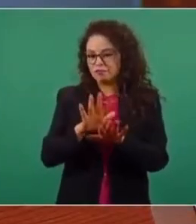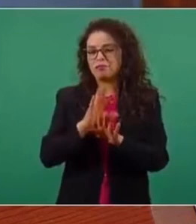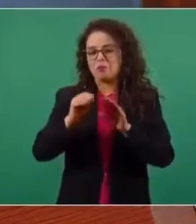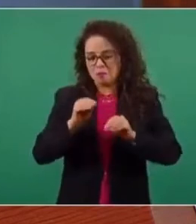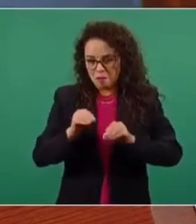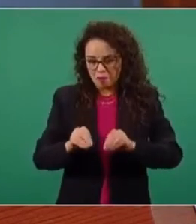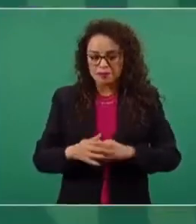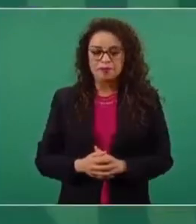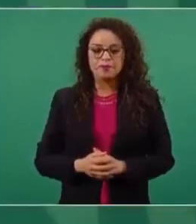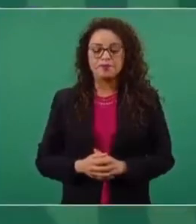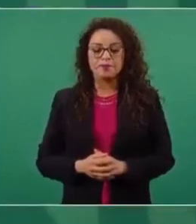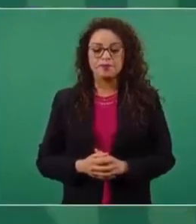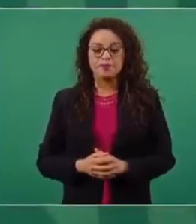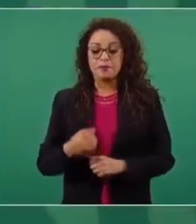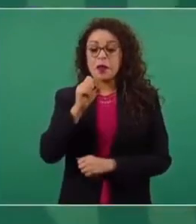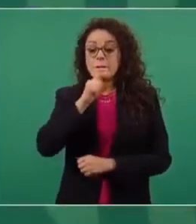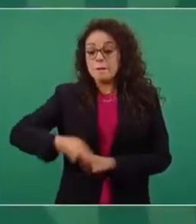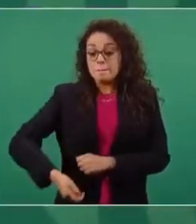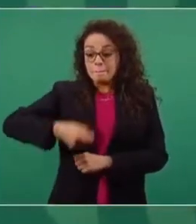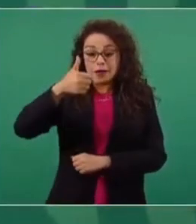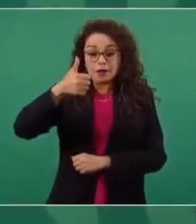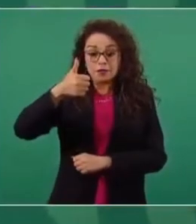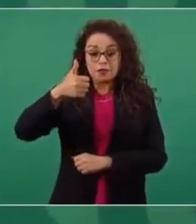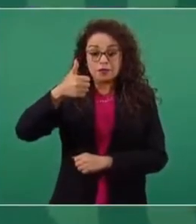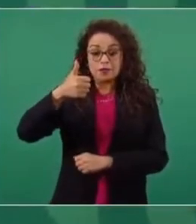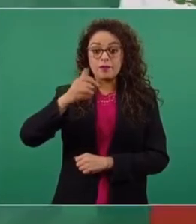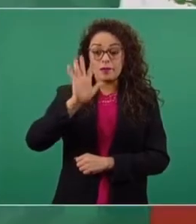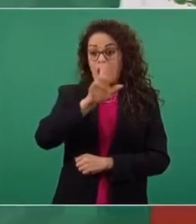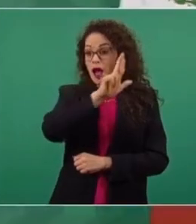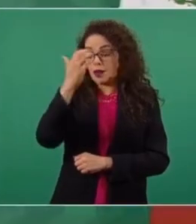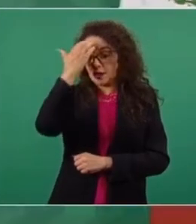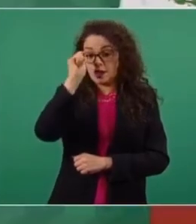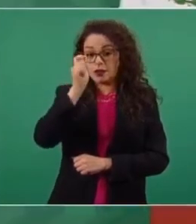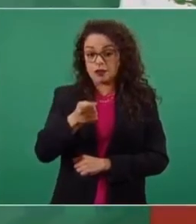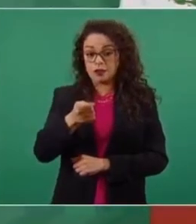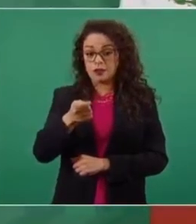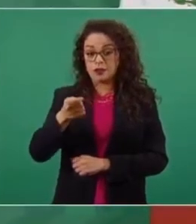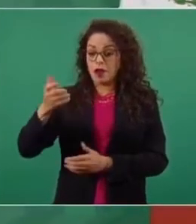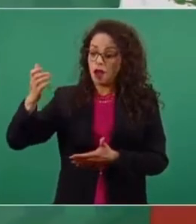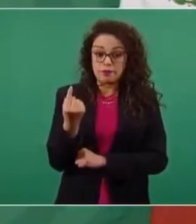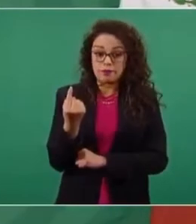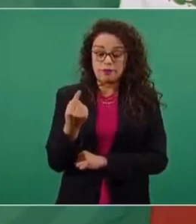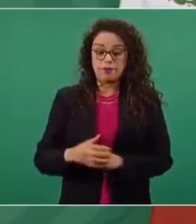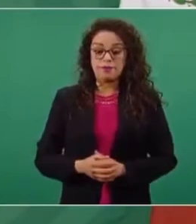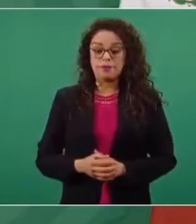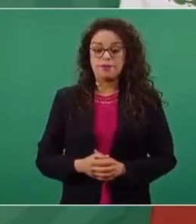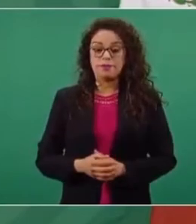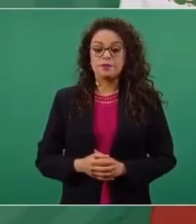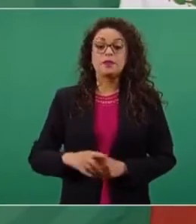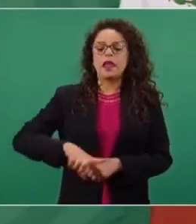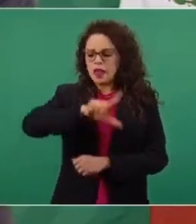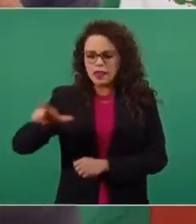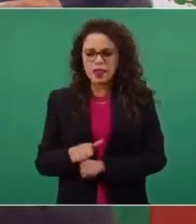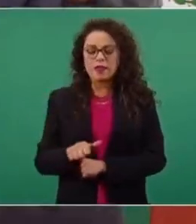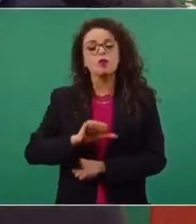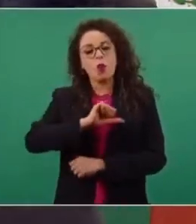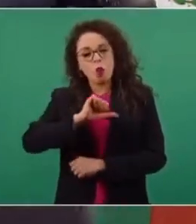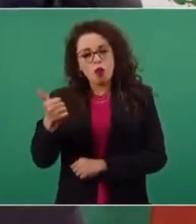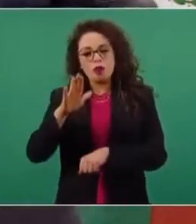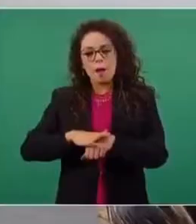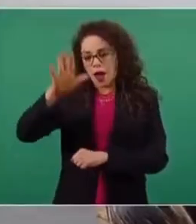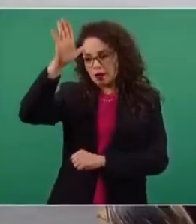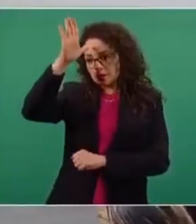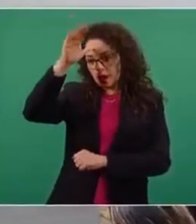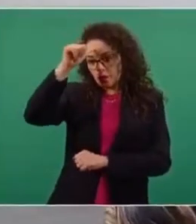Es cuando también, por primera vez, se reconoce el triunfo de la oposición en un Estado. Pero luego vienen otros acuerdos, porque